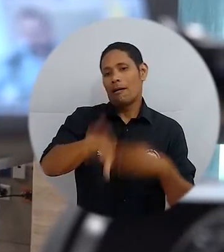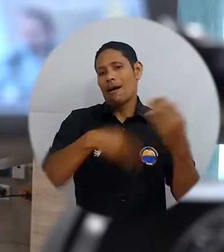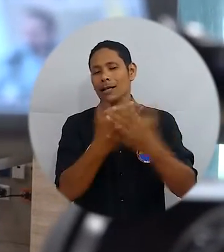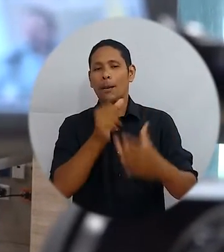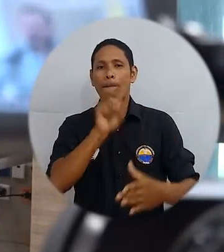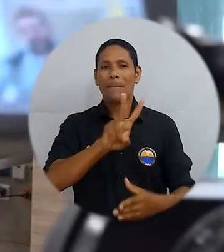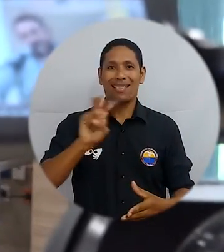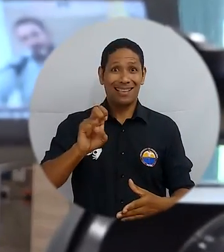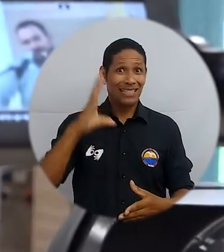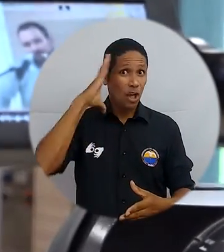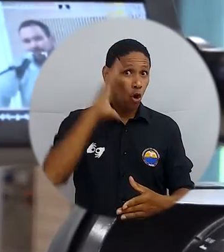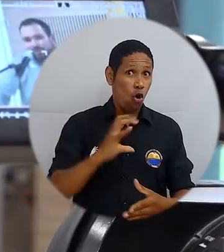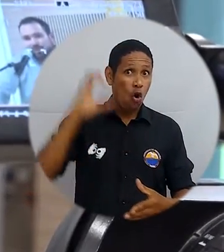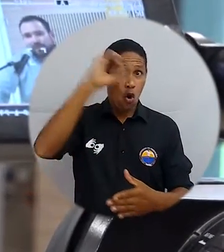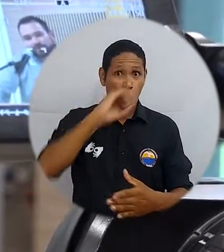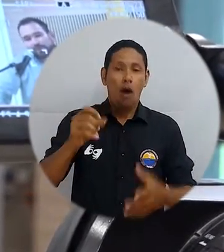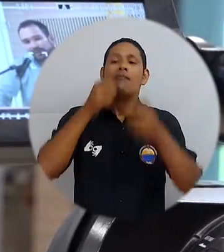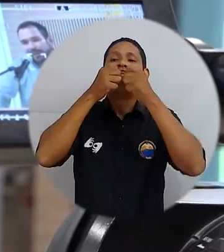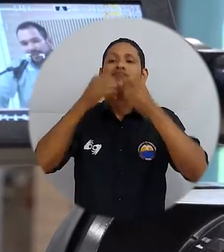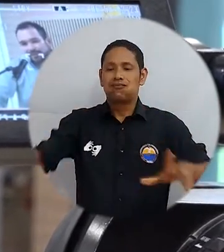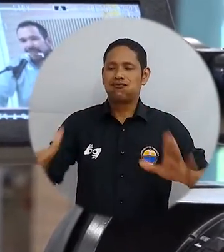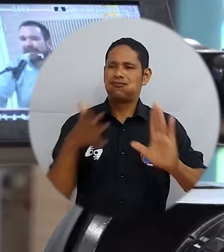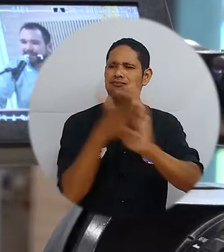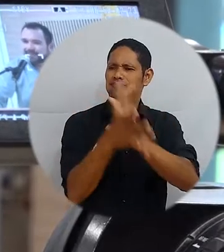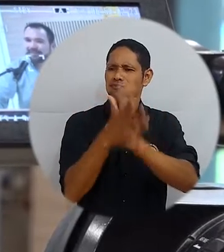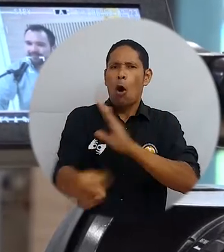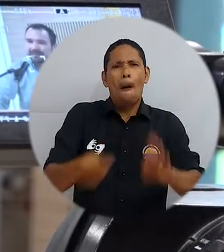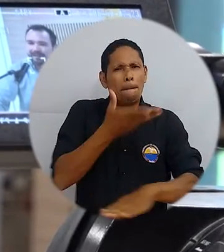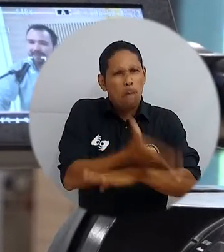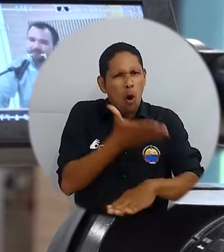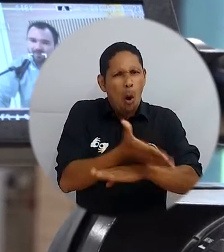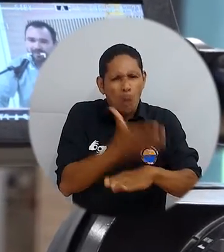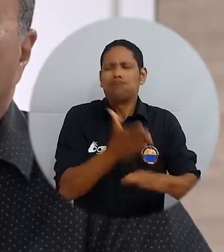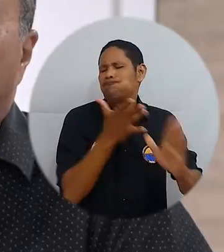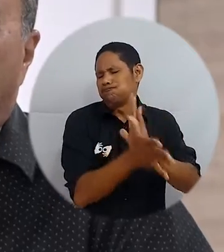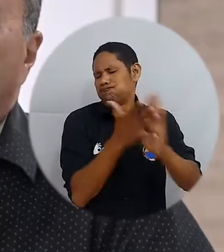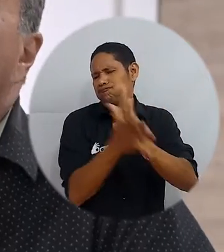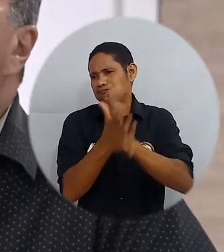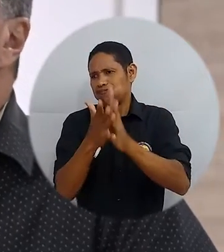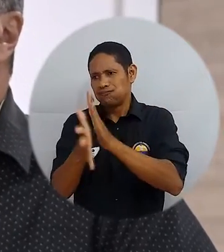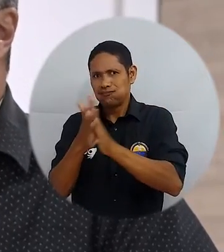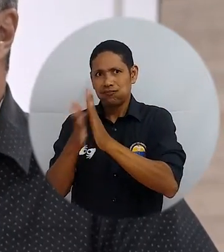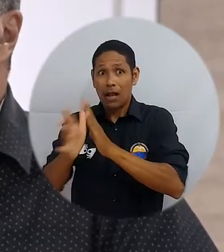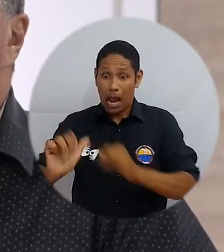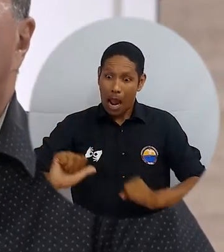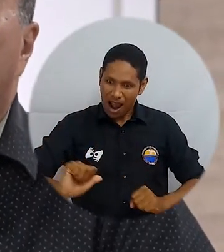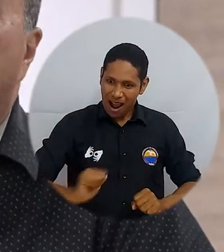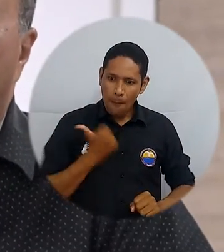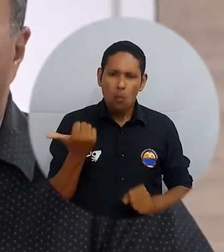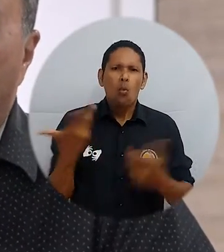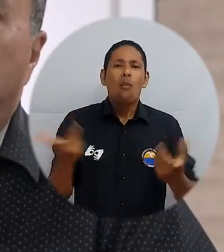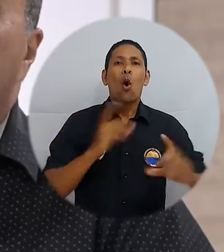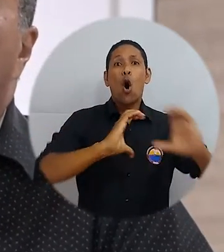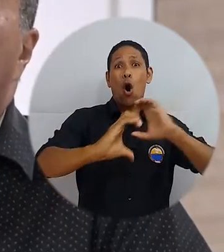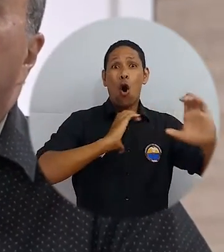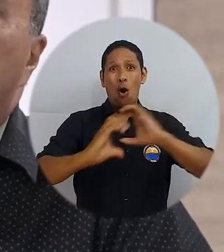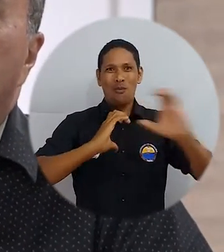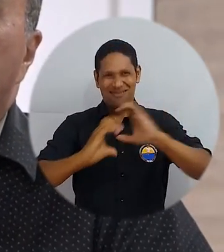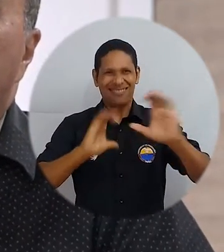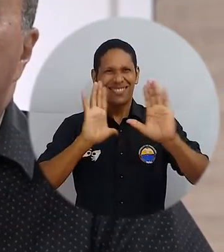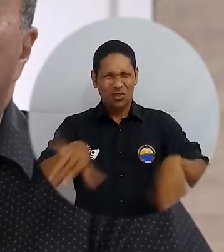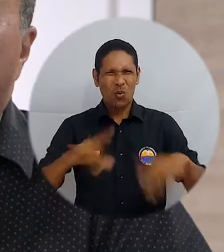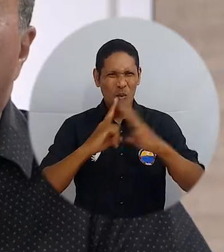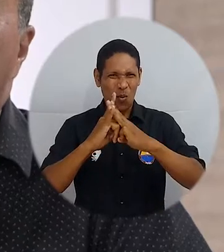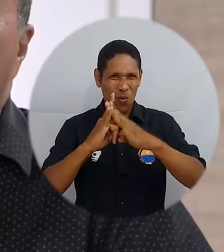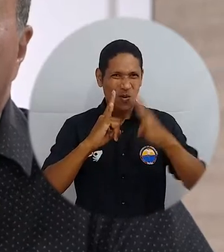octubre se viene desarrollando la etapa de publicidad y divulgación de las propuestas de los candidatos, con aprovechamiento de los canales de comunicación institucionales,